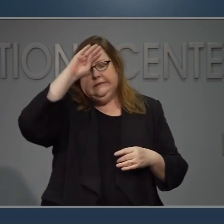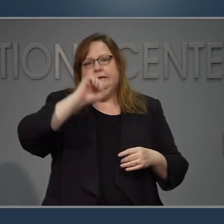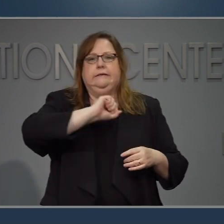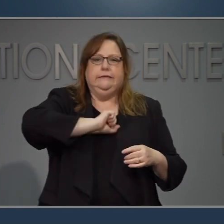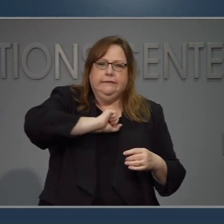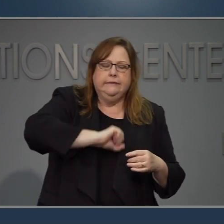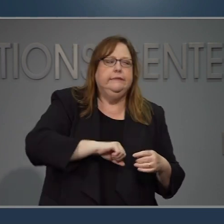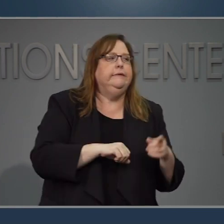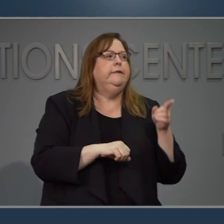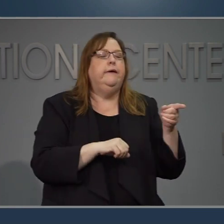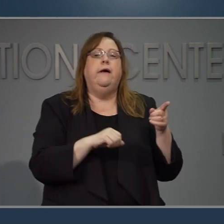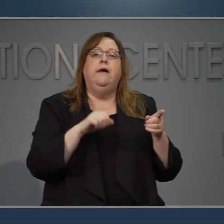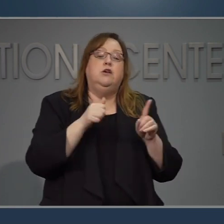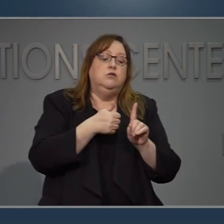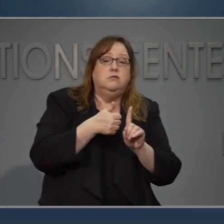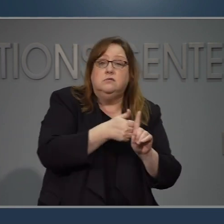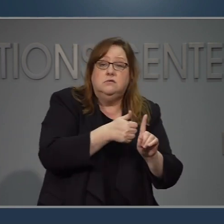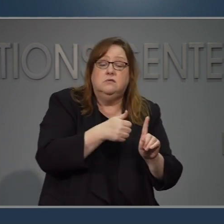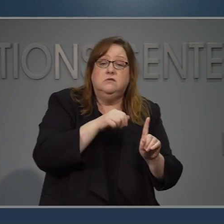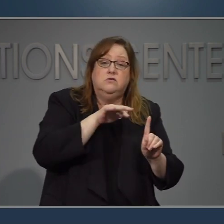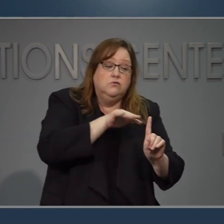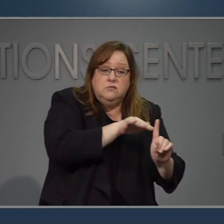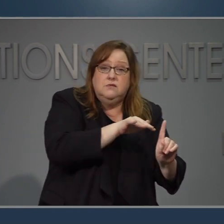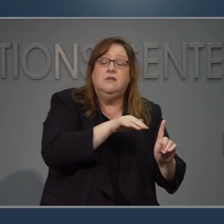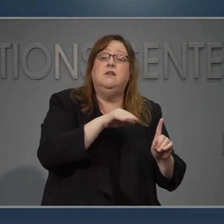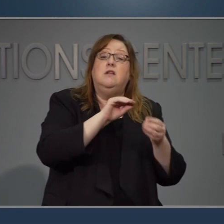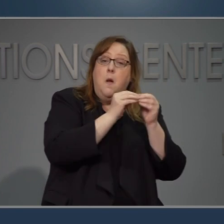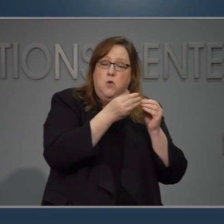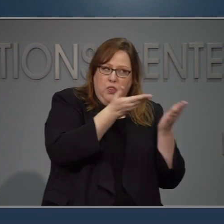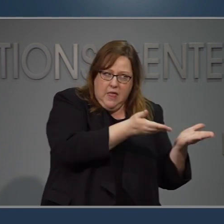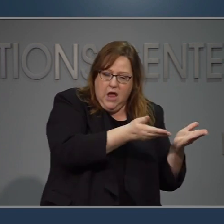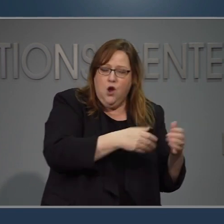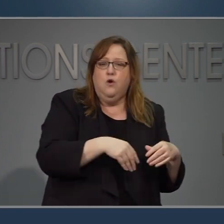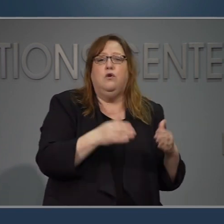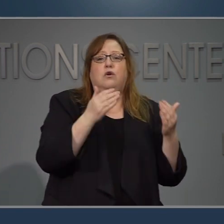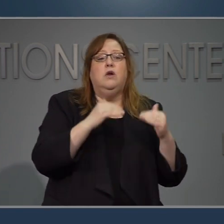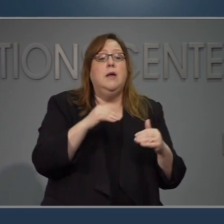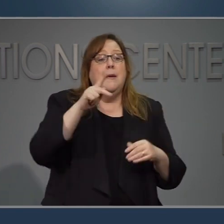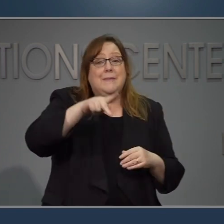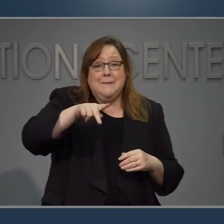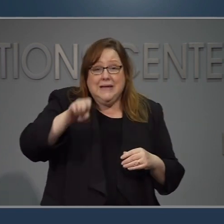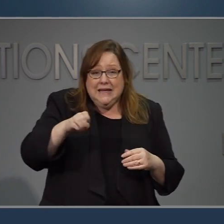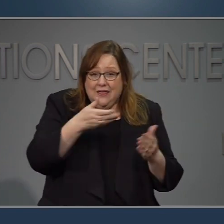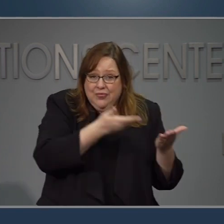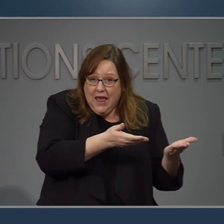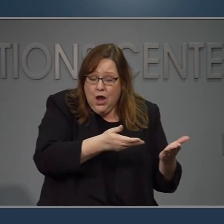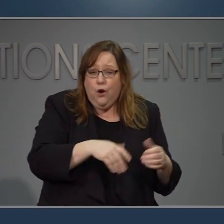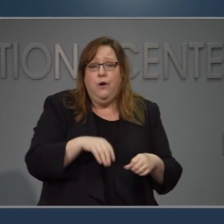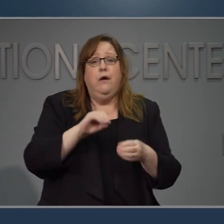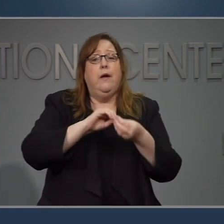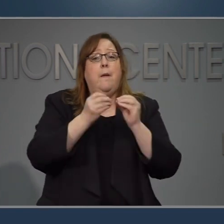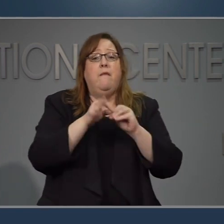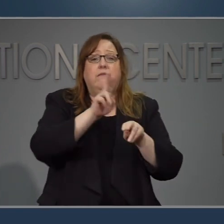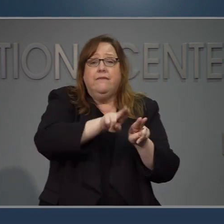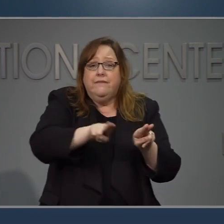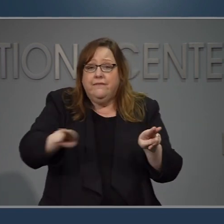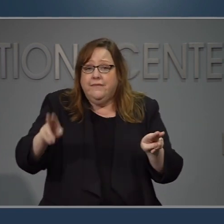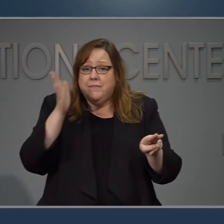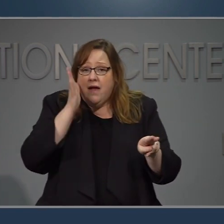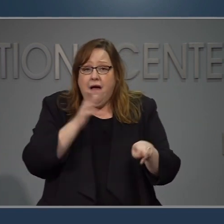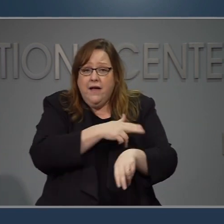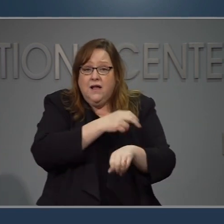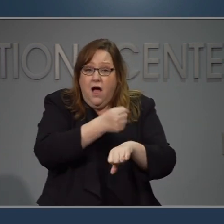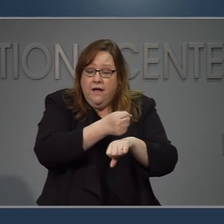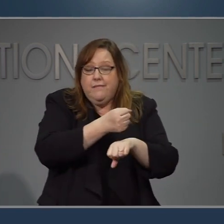vigilancia de las enfermedades casos pruebas hospitalizaciones. pero todo el mantener las tendencias